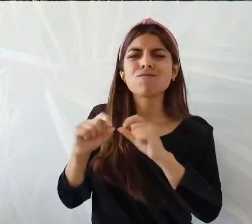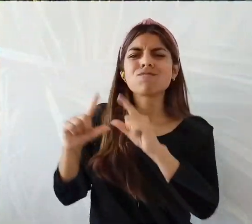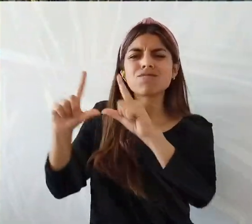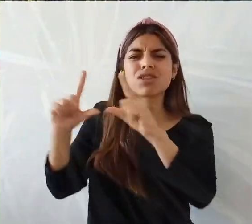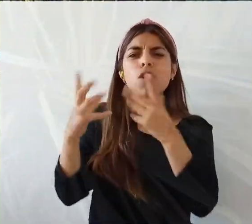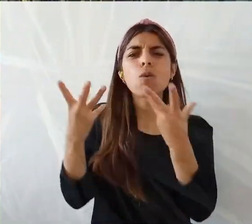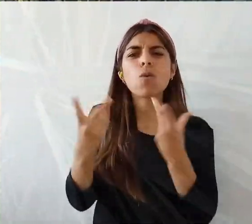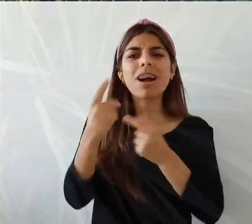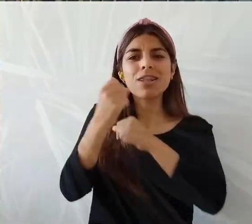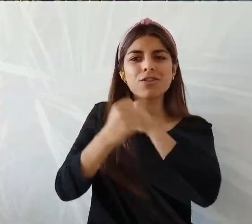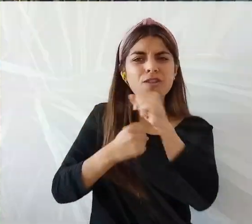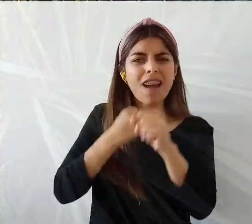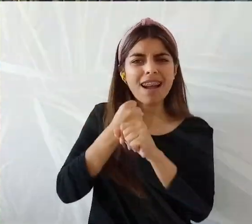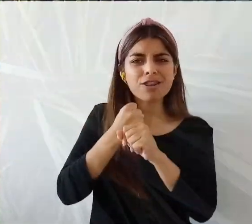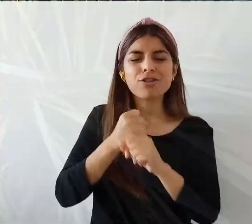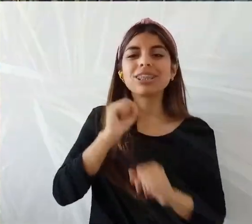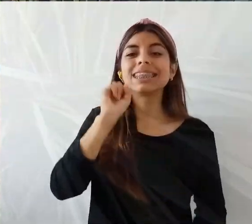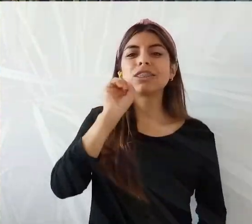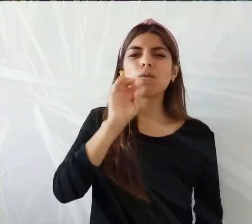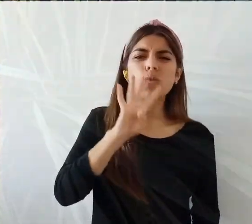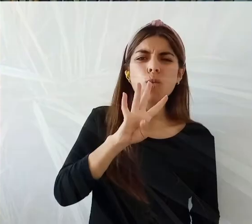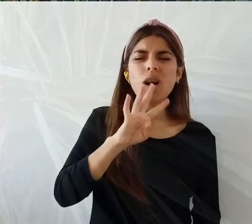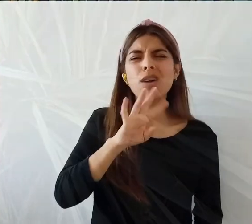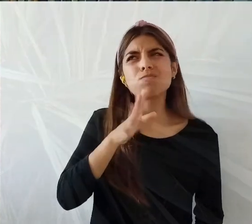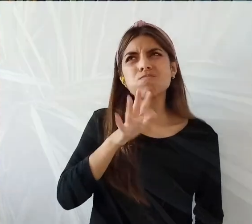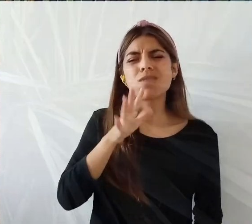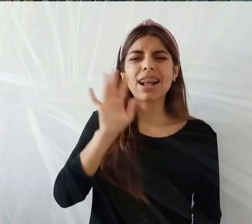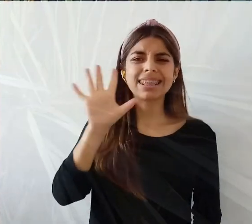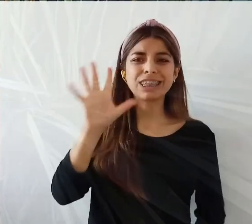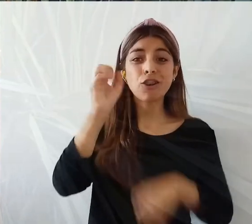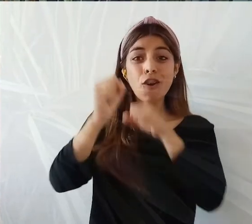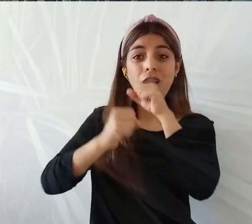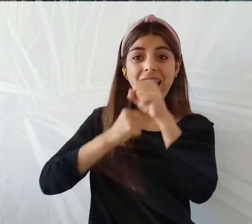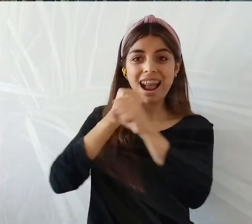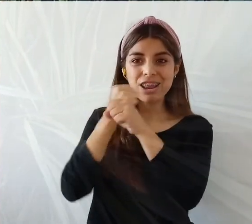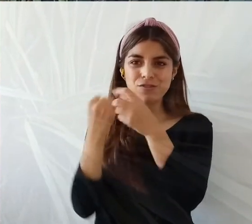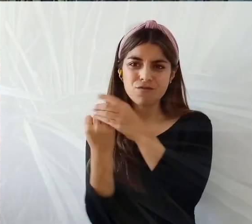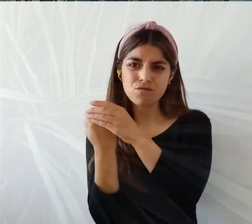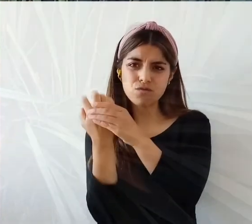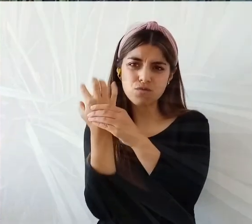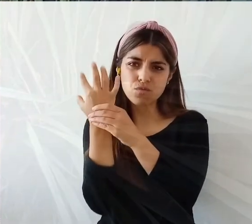entre cuatro a cinco años. Es bien lenta para su crecimiento.